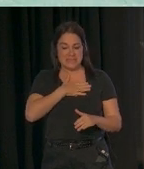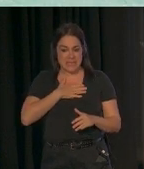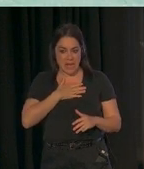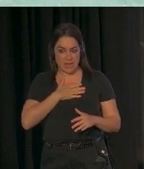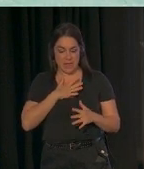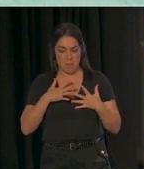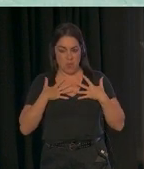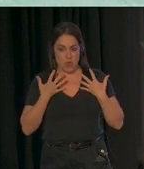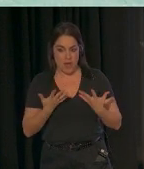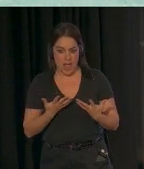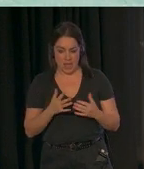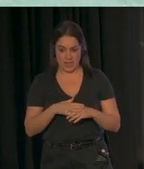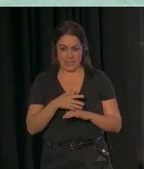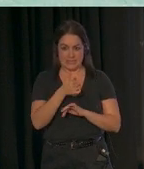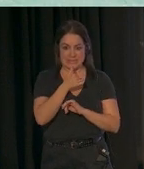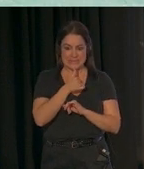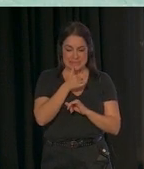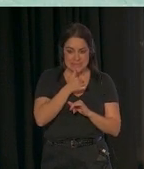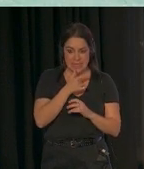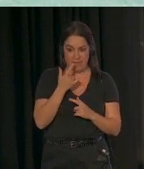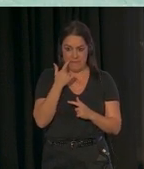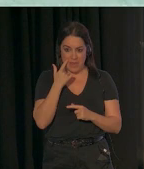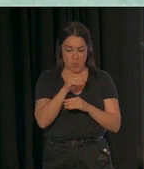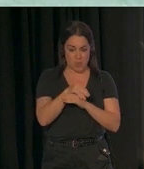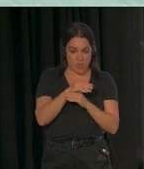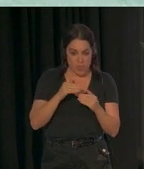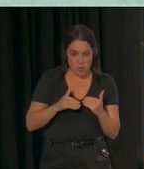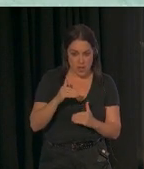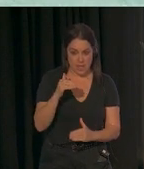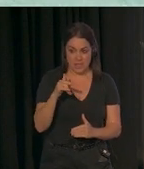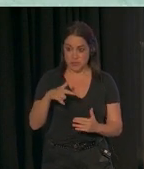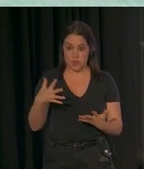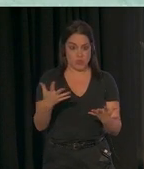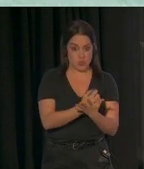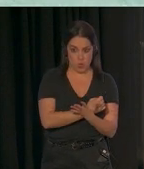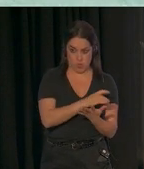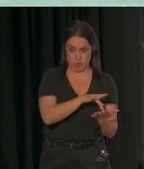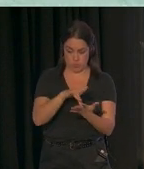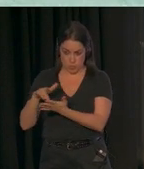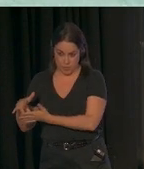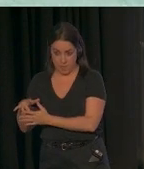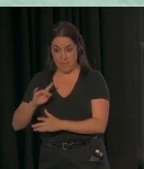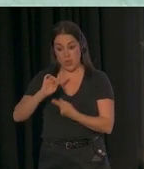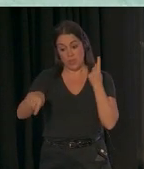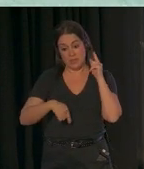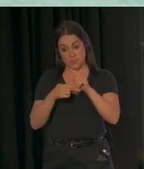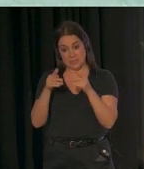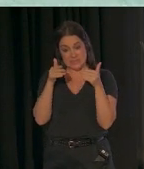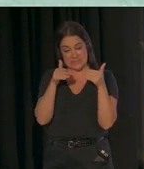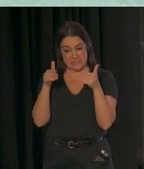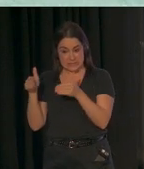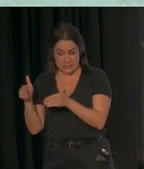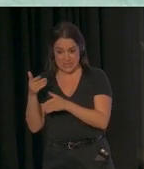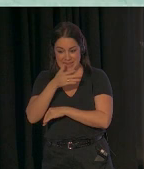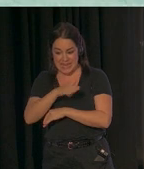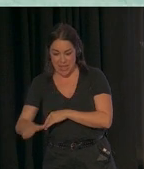cuidadores. Pero evidentemente esto forma parte de todas las sesiones de IPATS. Y luego nos centramos en dar apoyo al